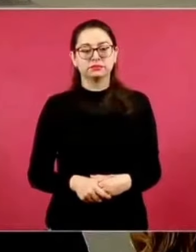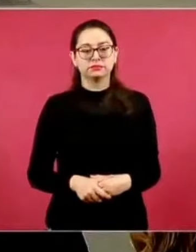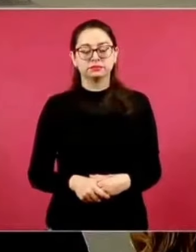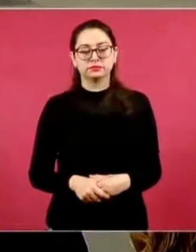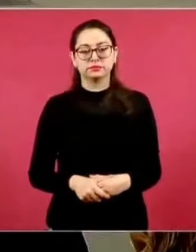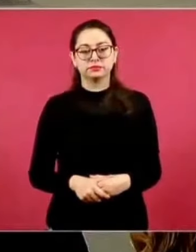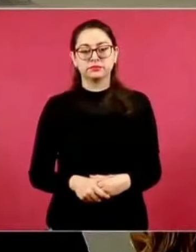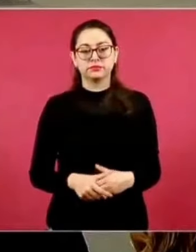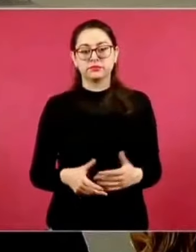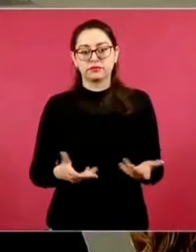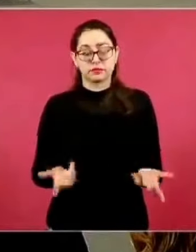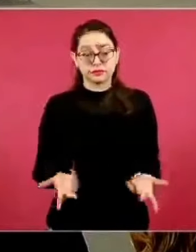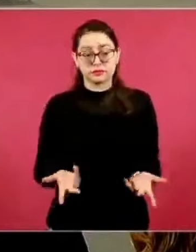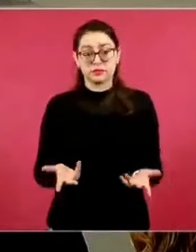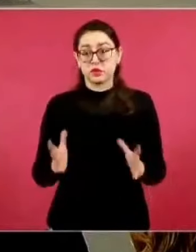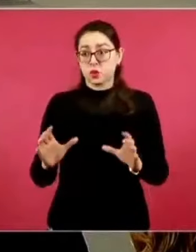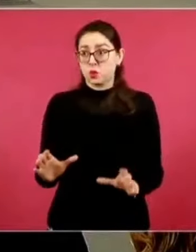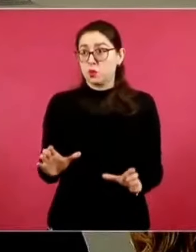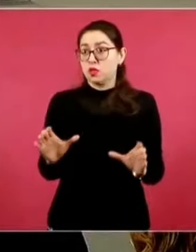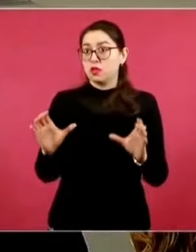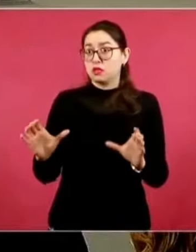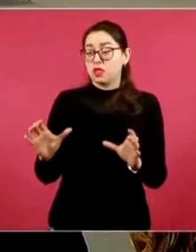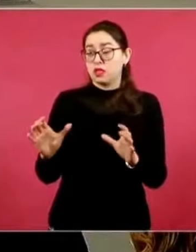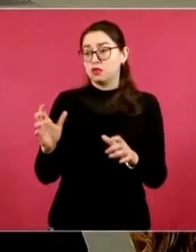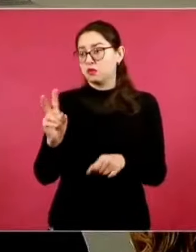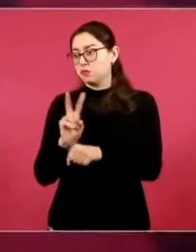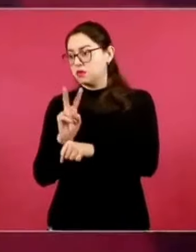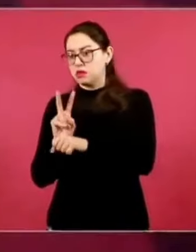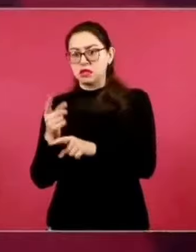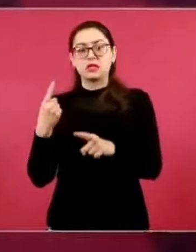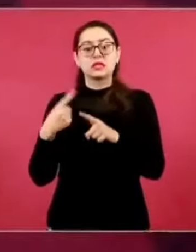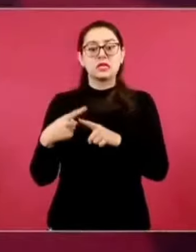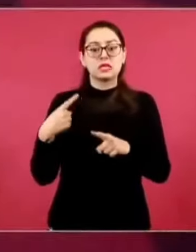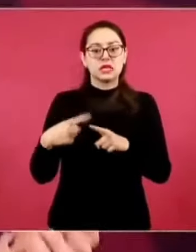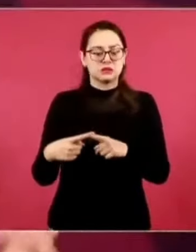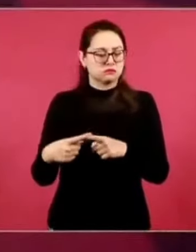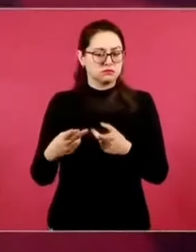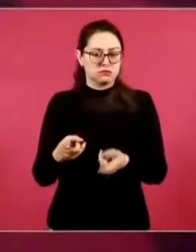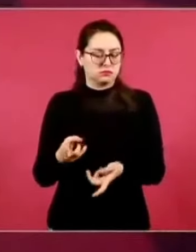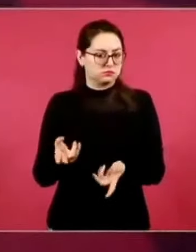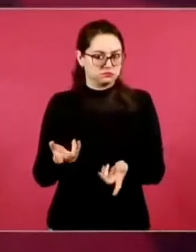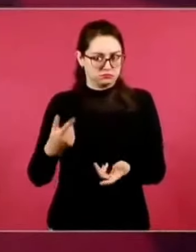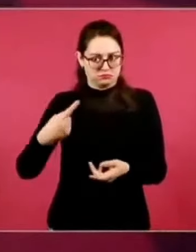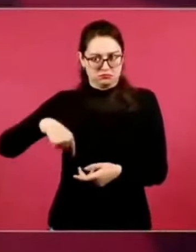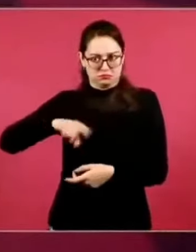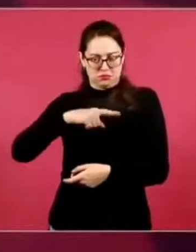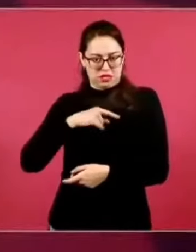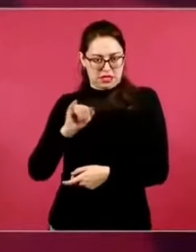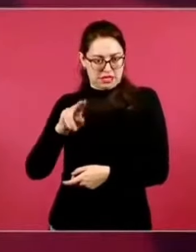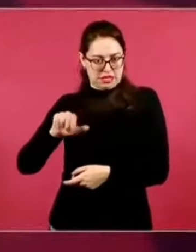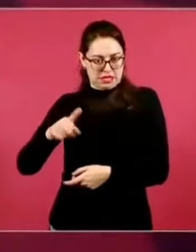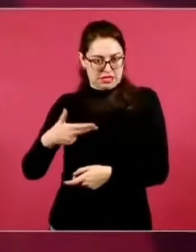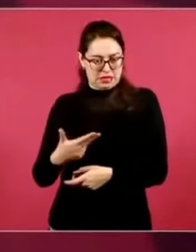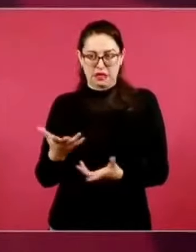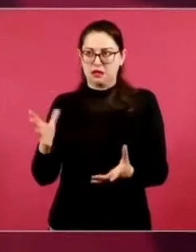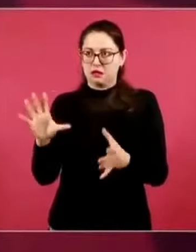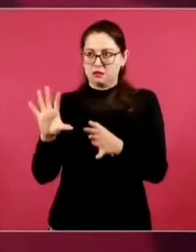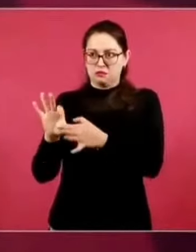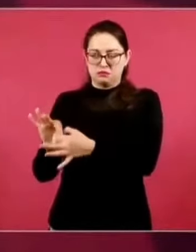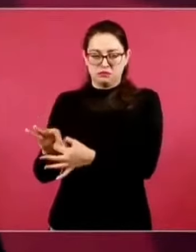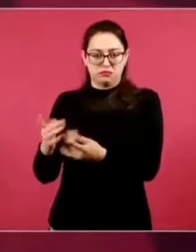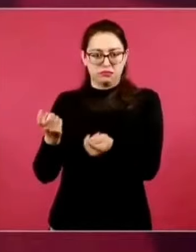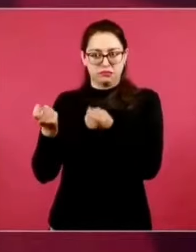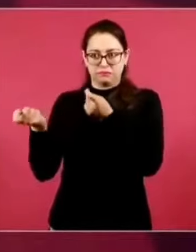históricos, en torno al cuidado, custodia, investigación y difusión de estos sitios